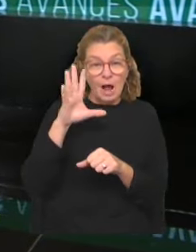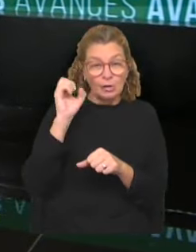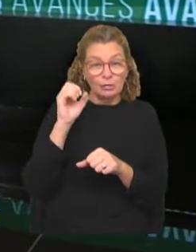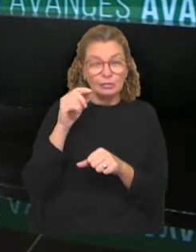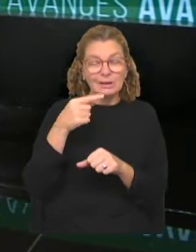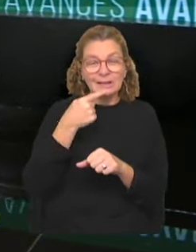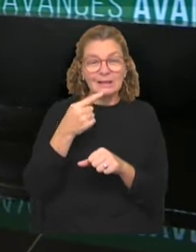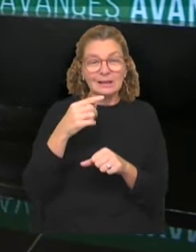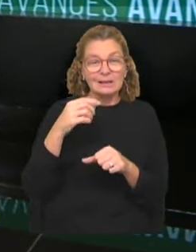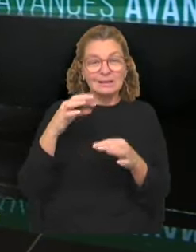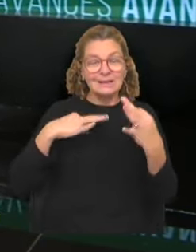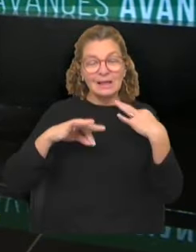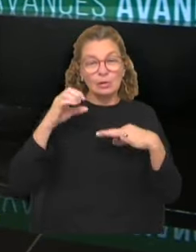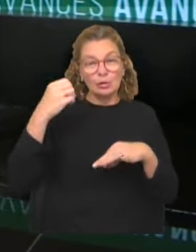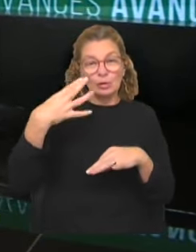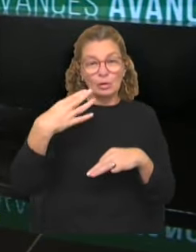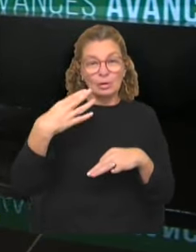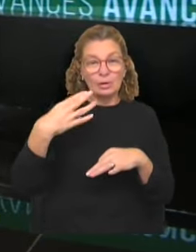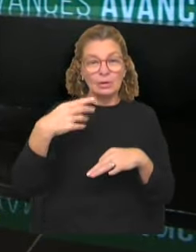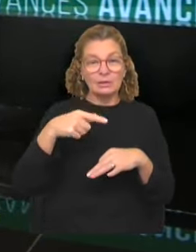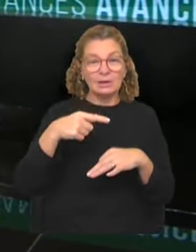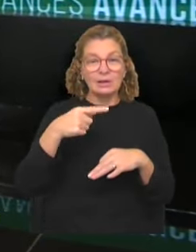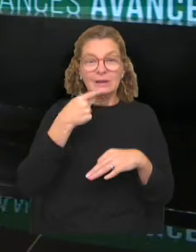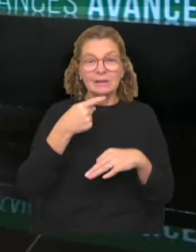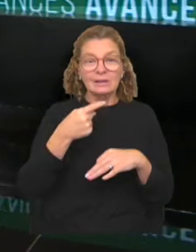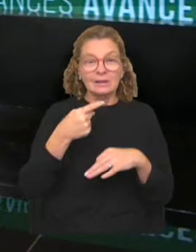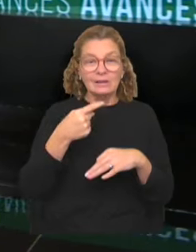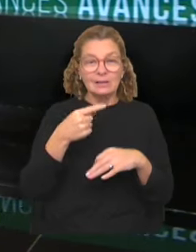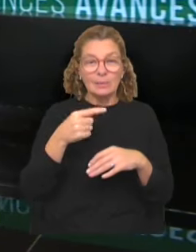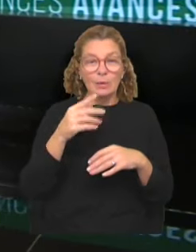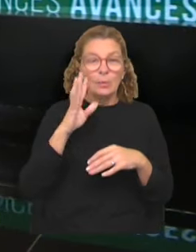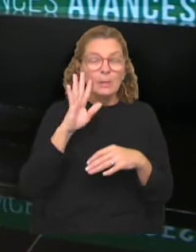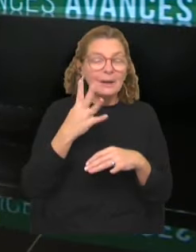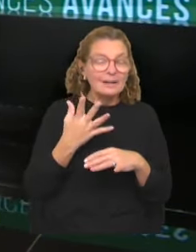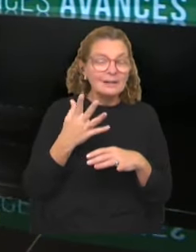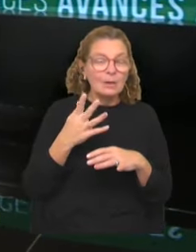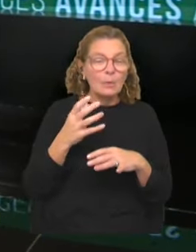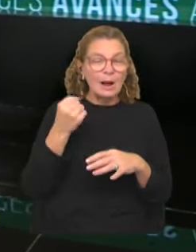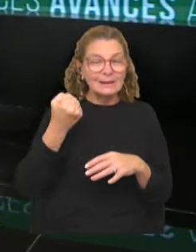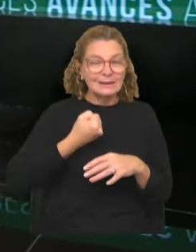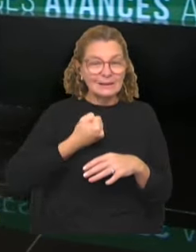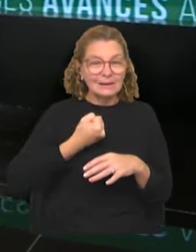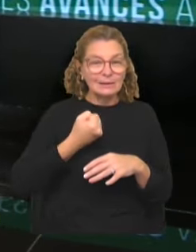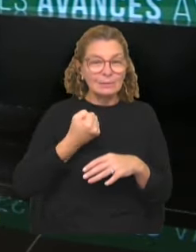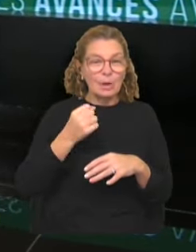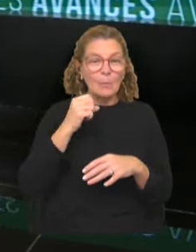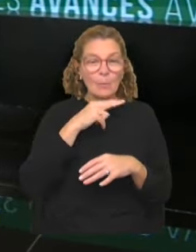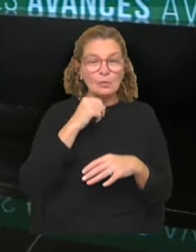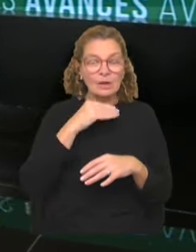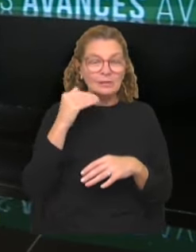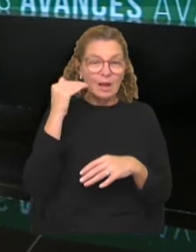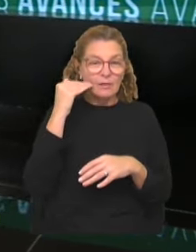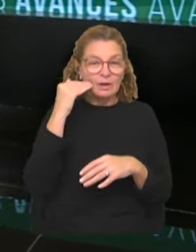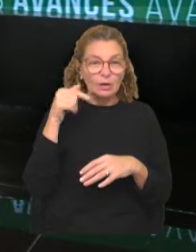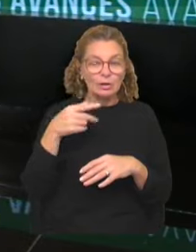estreno en el Teatro Solís. Hablamos de la obra Autopsia sobre lo impune que recrea, como les decía, el asesinato de las muchachas de abril.